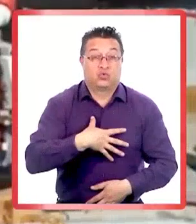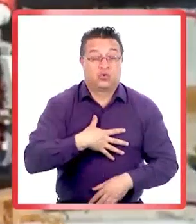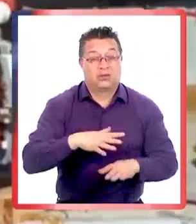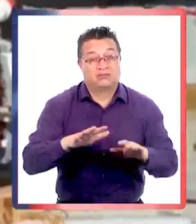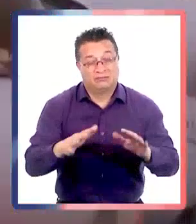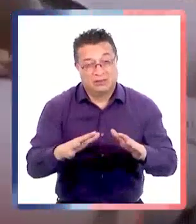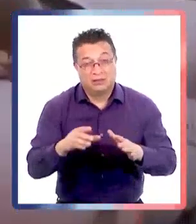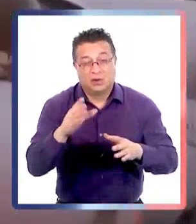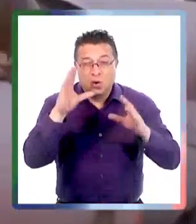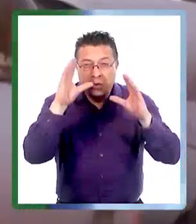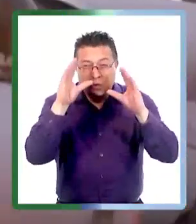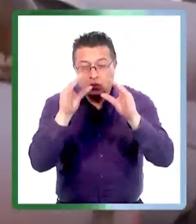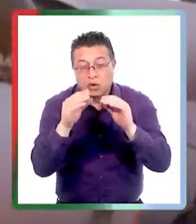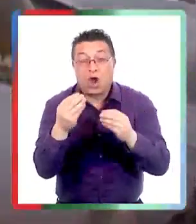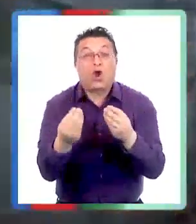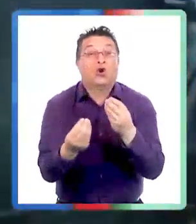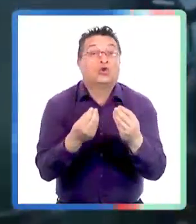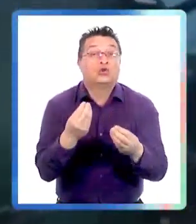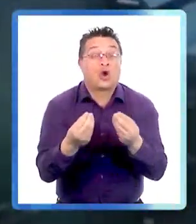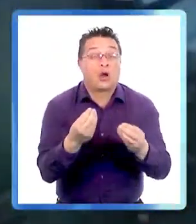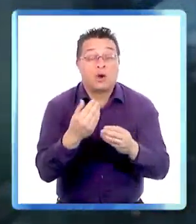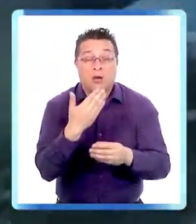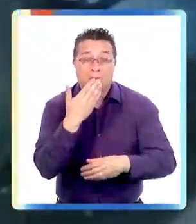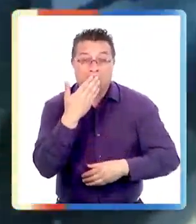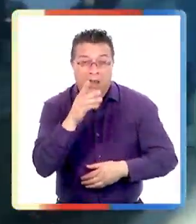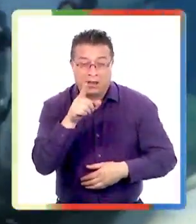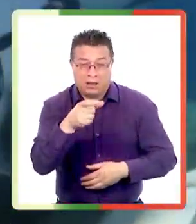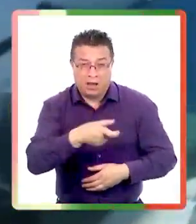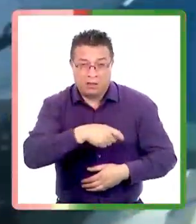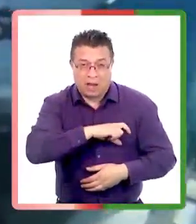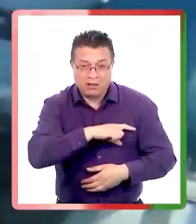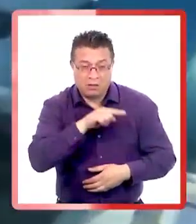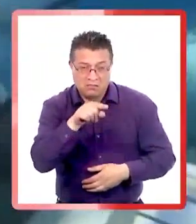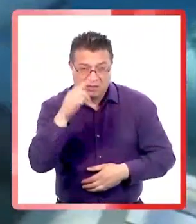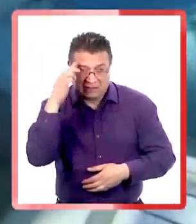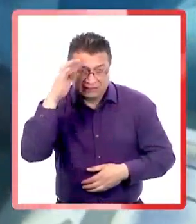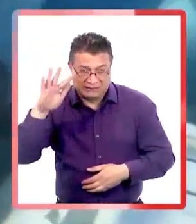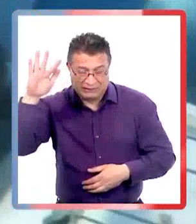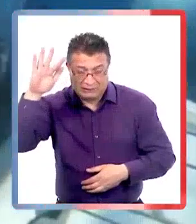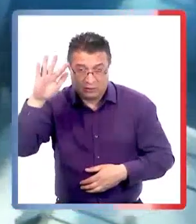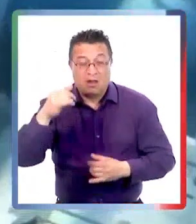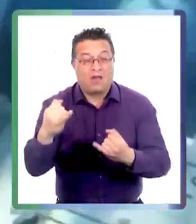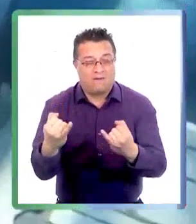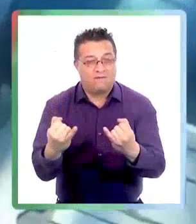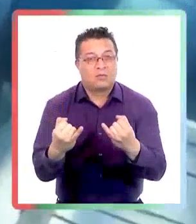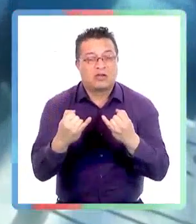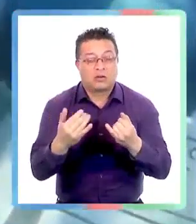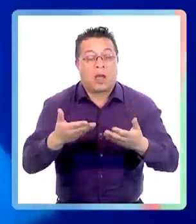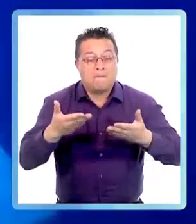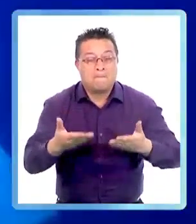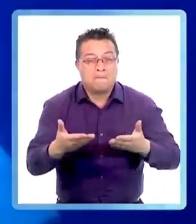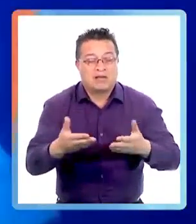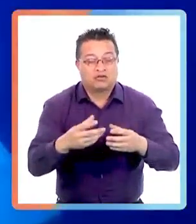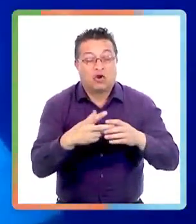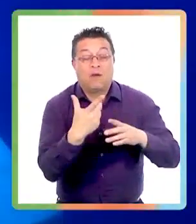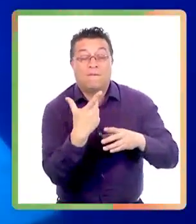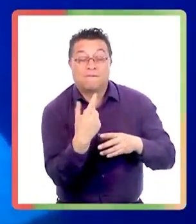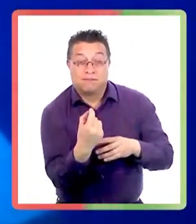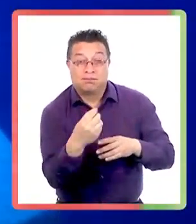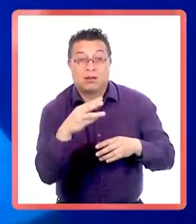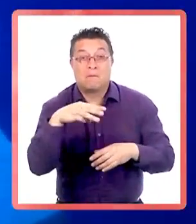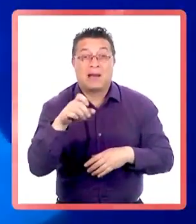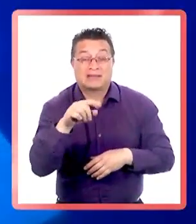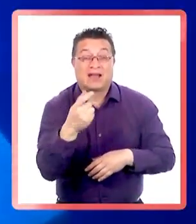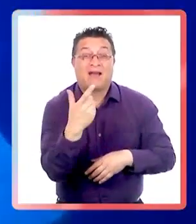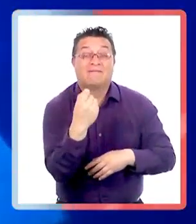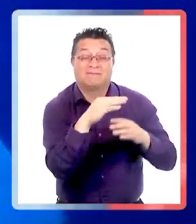un minuto aterrador en medio de la oscuridad. ¿Cómo llegó el experto español a esta conclusión? Con información sobre el